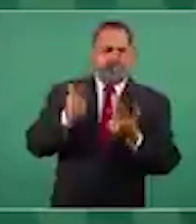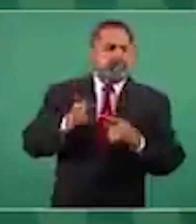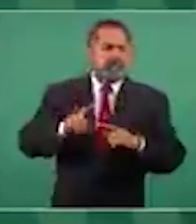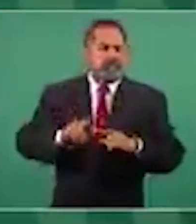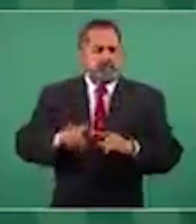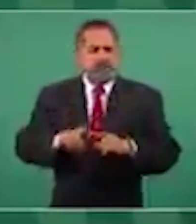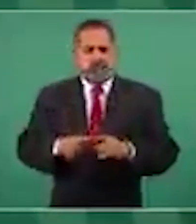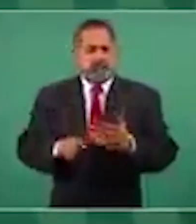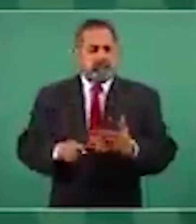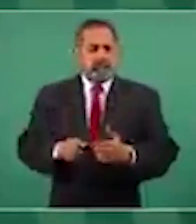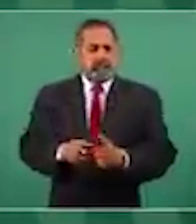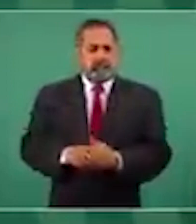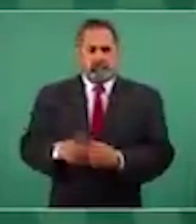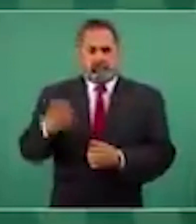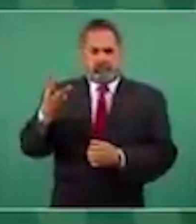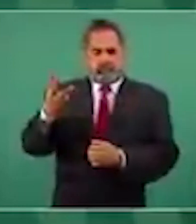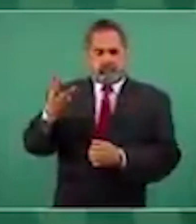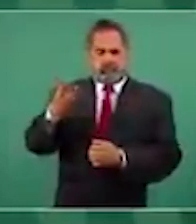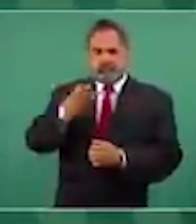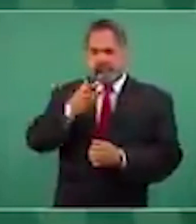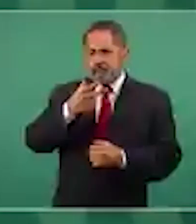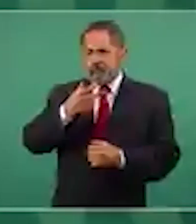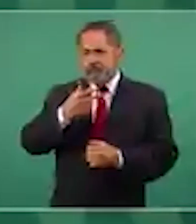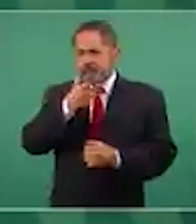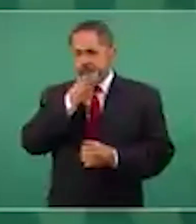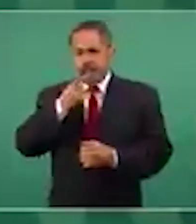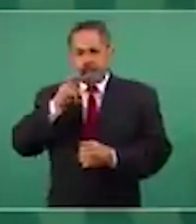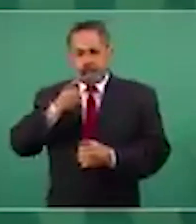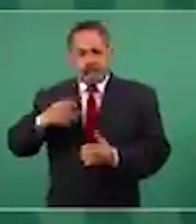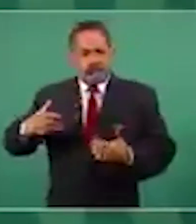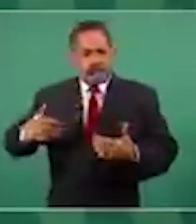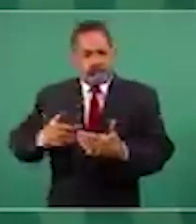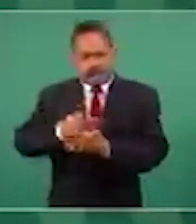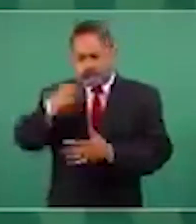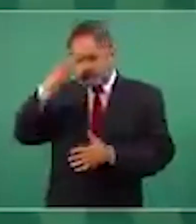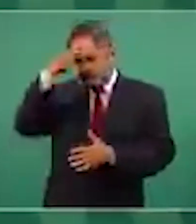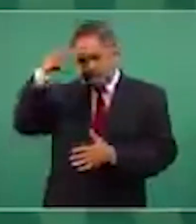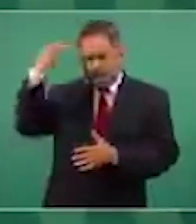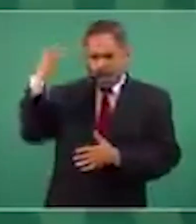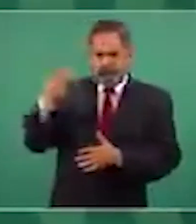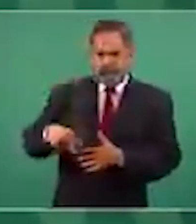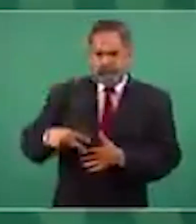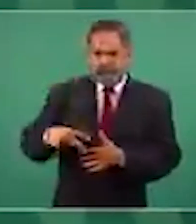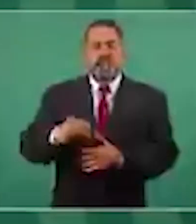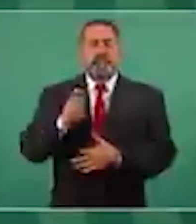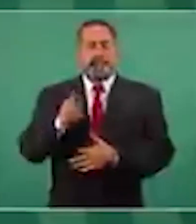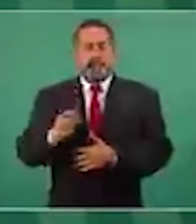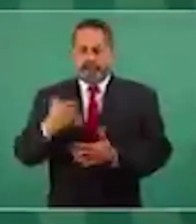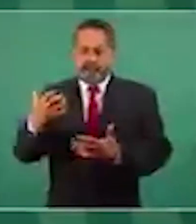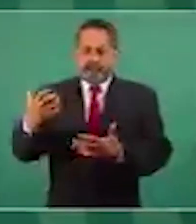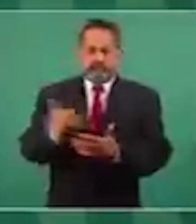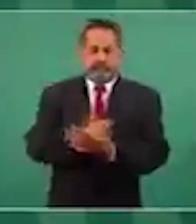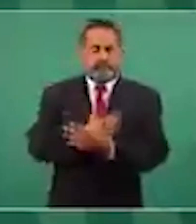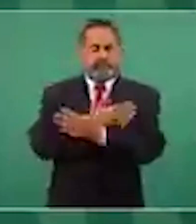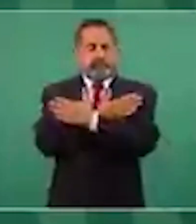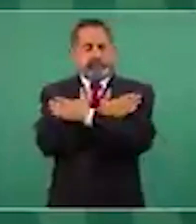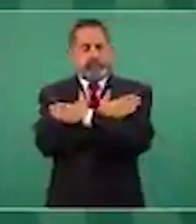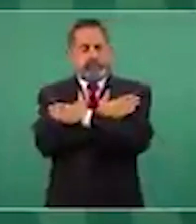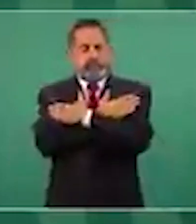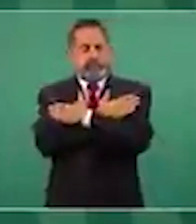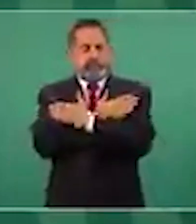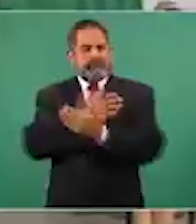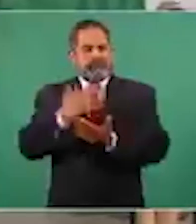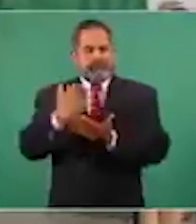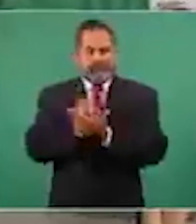del Poder Judicial de la Federación de cancelar las candidaturas de Félix Salgado Macedonio y Raúl Morrón. En la conferencia